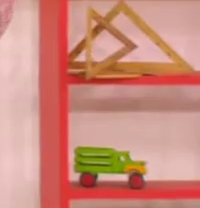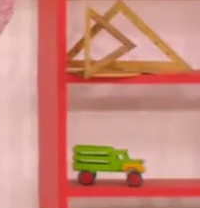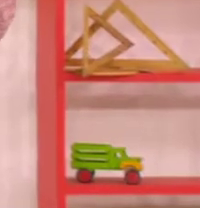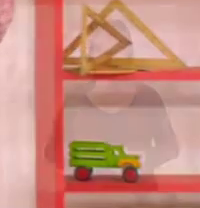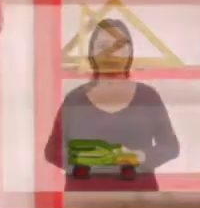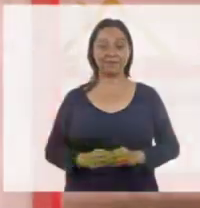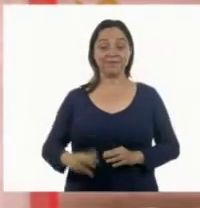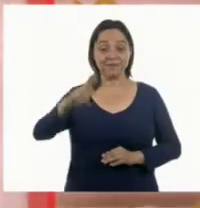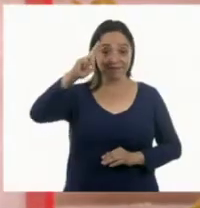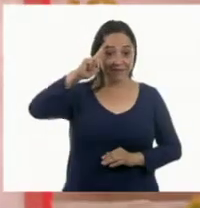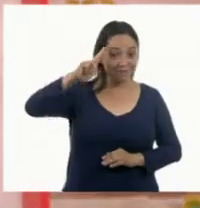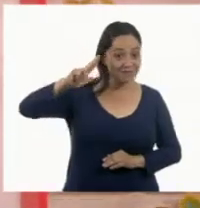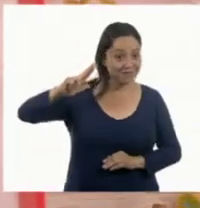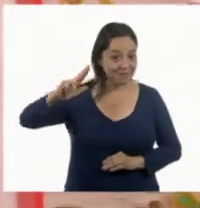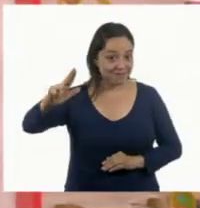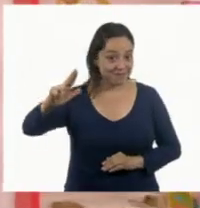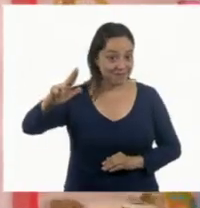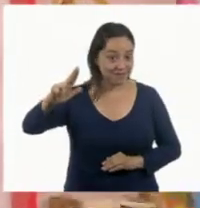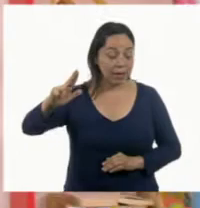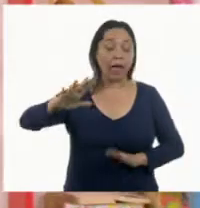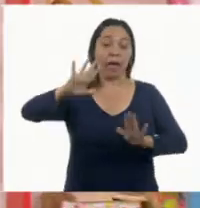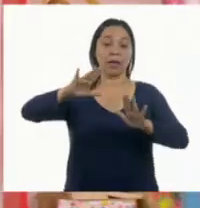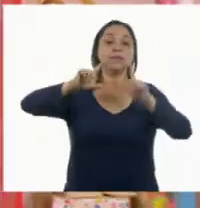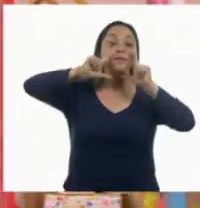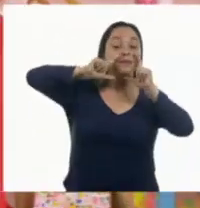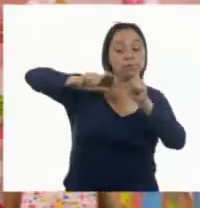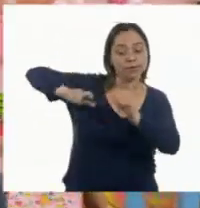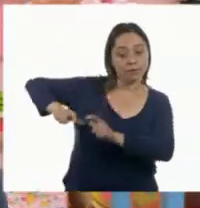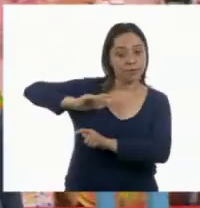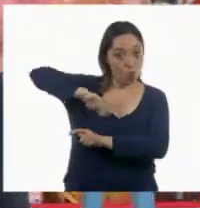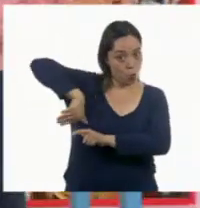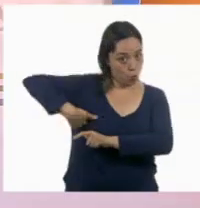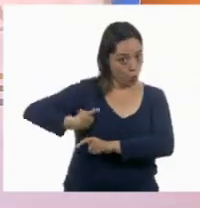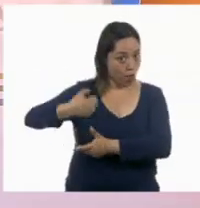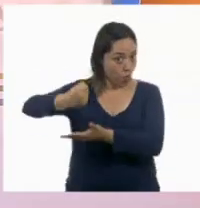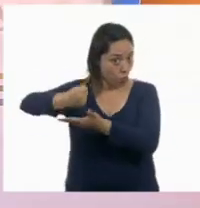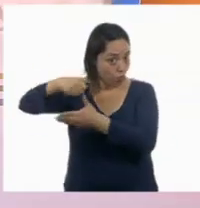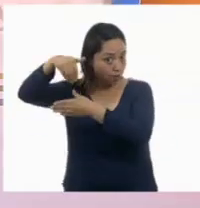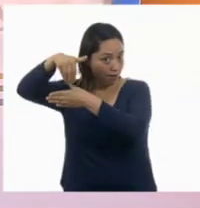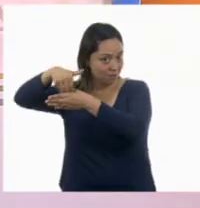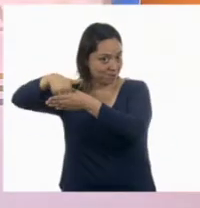¡Hola! Déjenme quitar el cubrebocas y guardarlo en una bolsita.